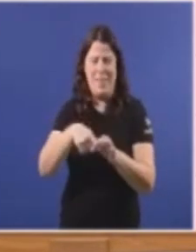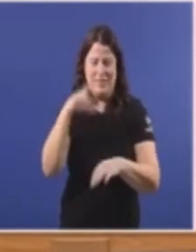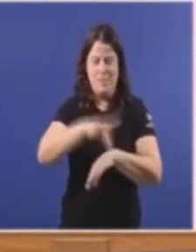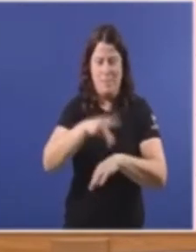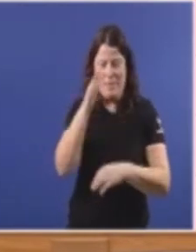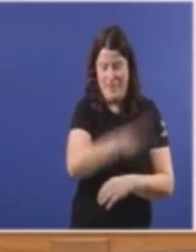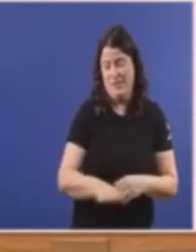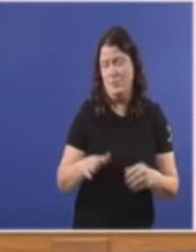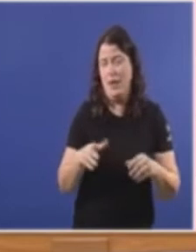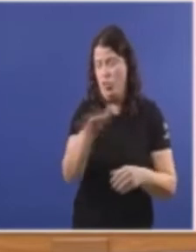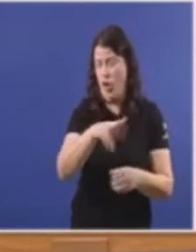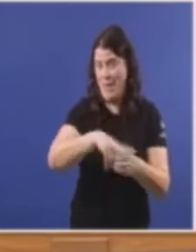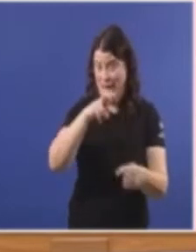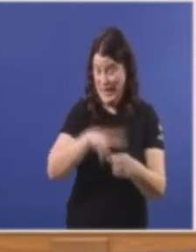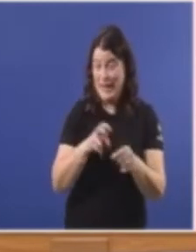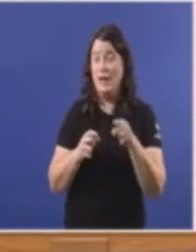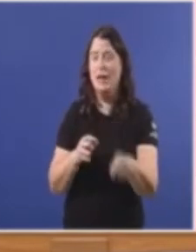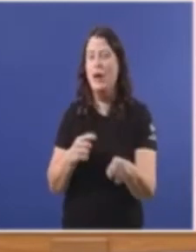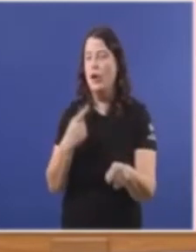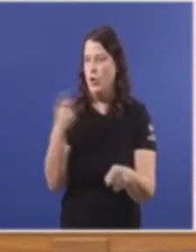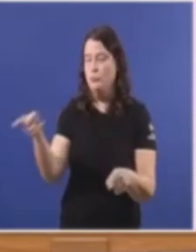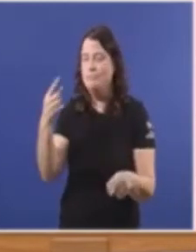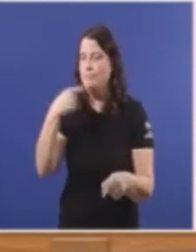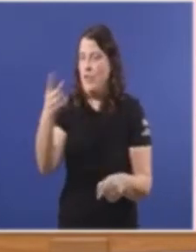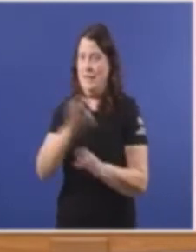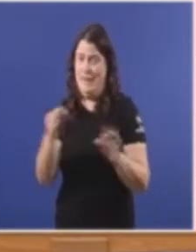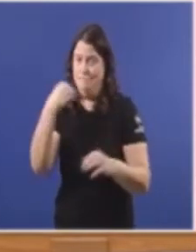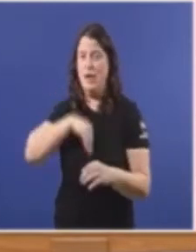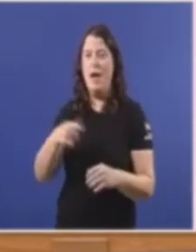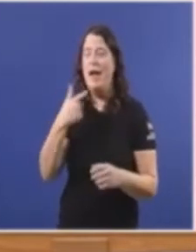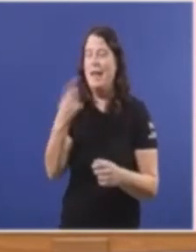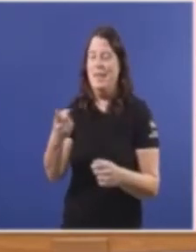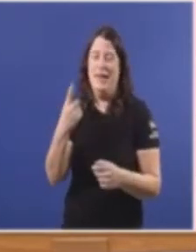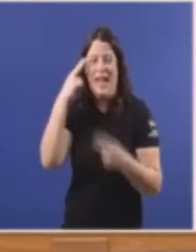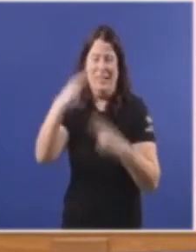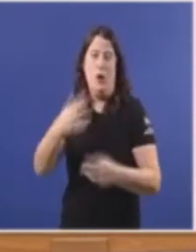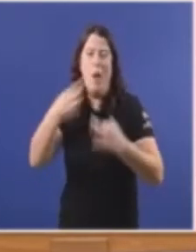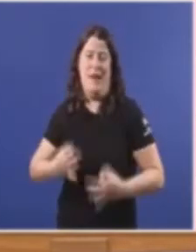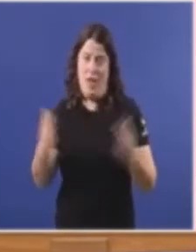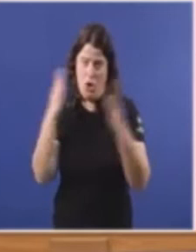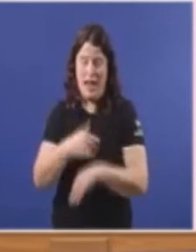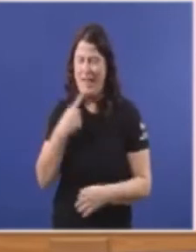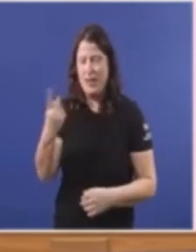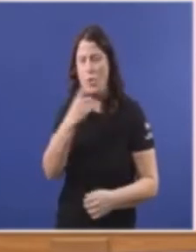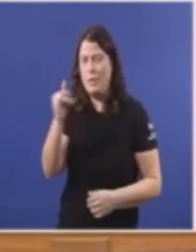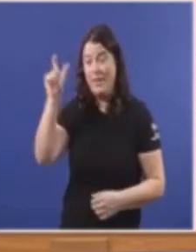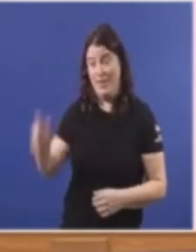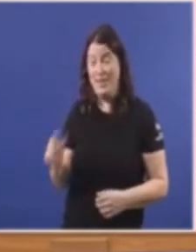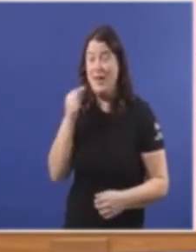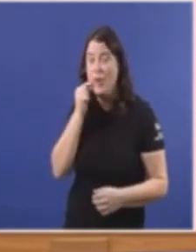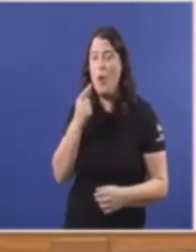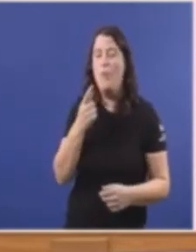peritorio de Berín Acredita Cale o seu respeto Por la verdade Señor Caballero Se allí díse unha vez O problema de un